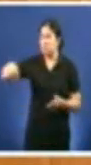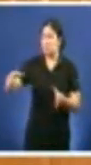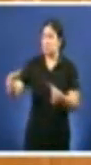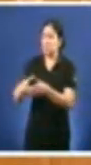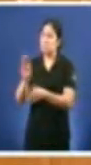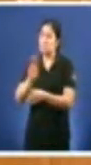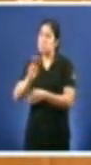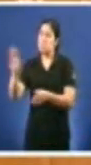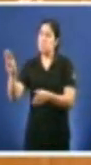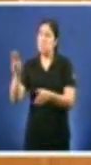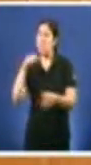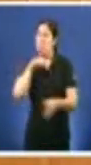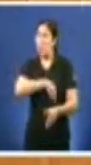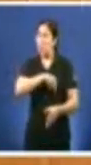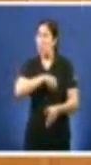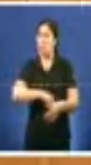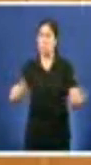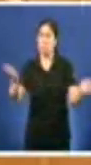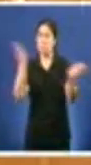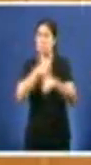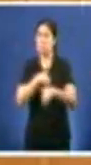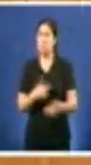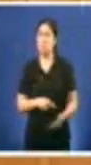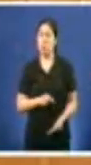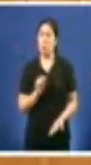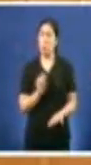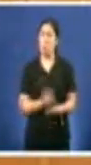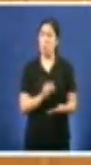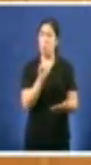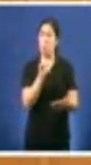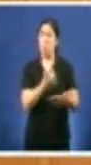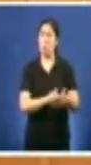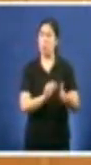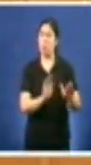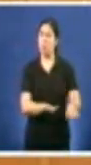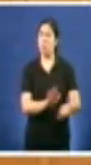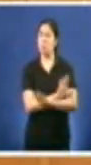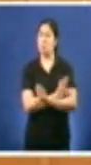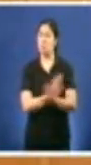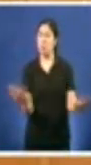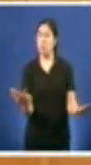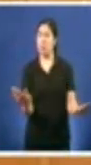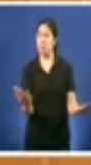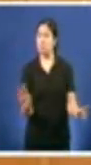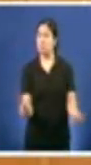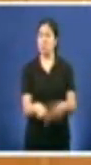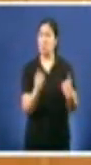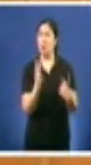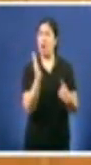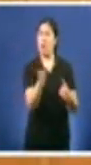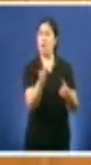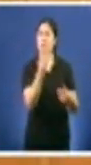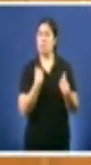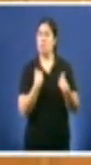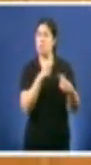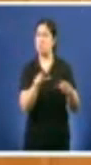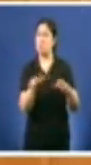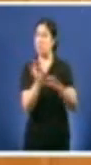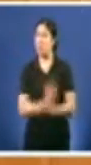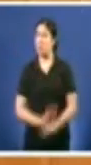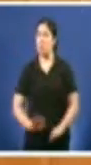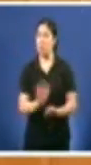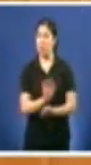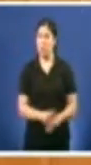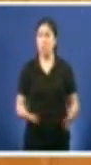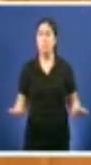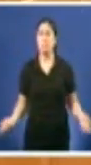ese botón como se eso non tuvera repercusión na vida das persoas e ten repercusión na súa vida é inadmisible